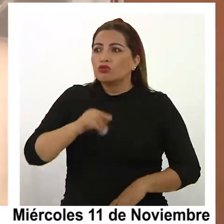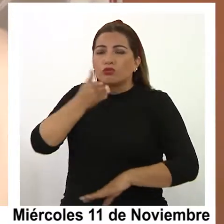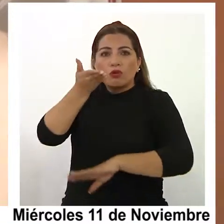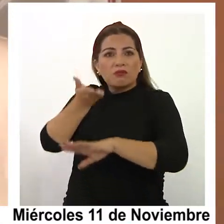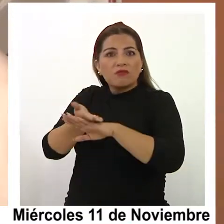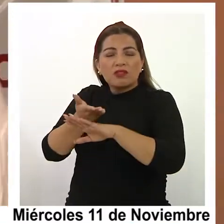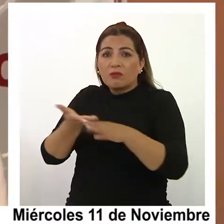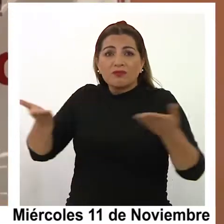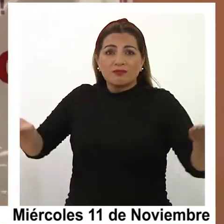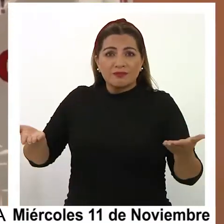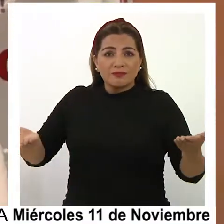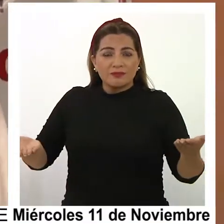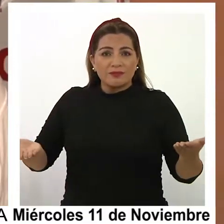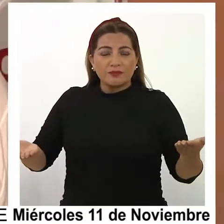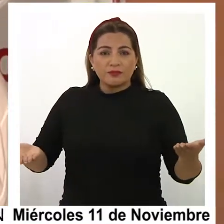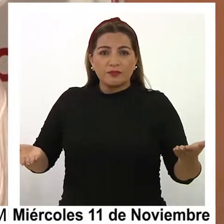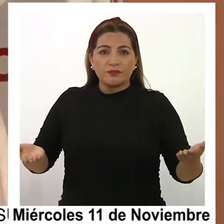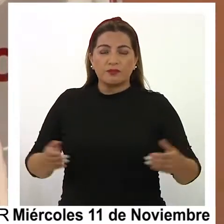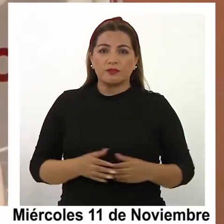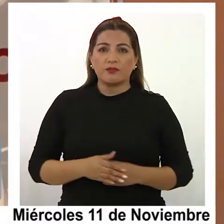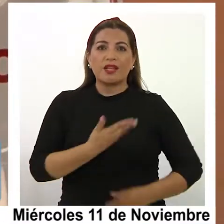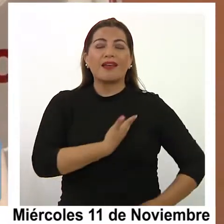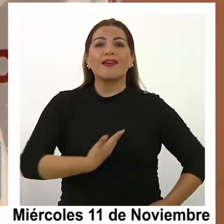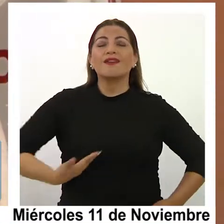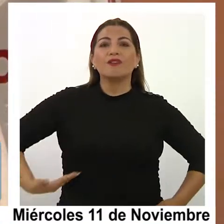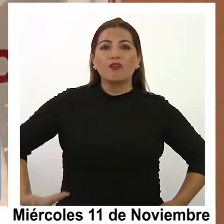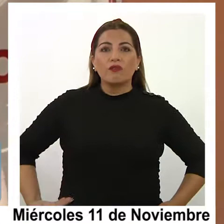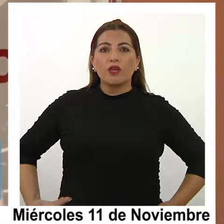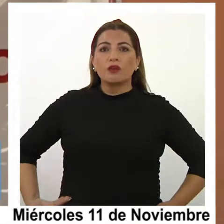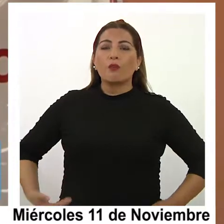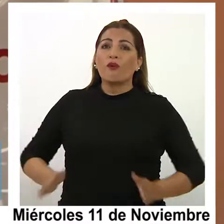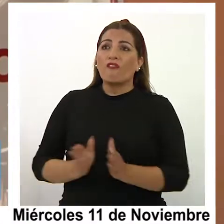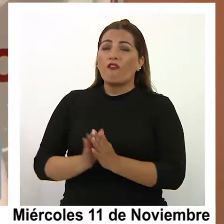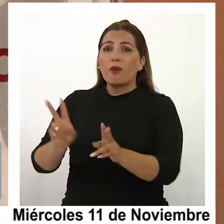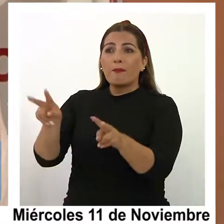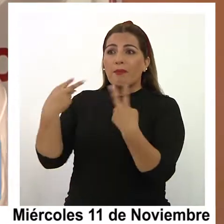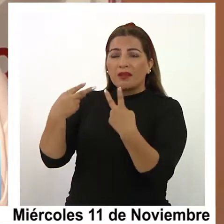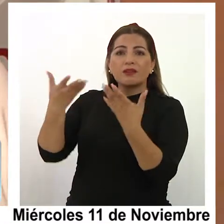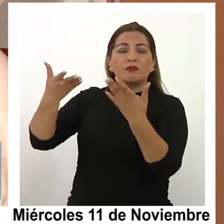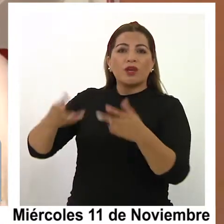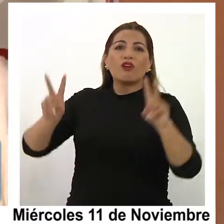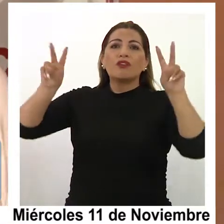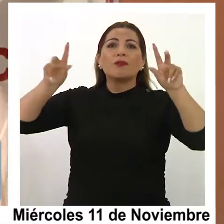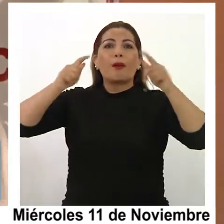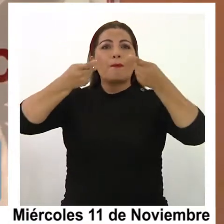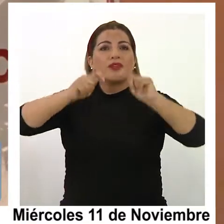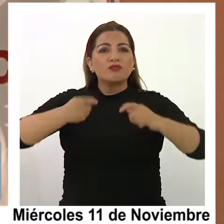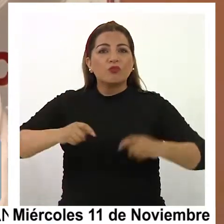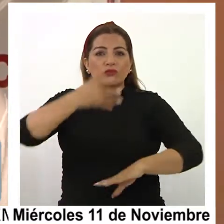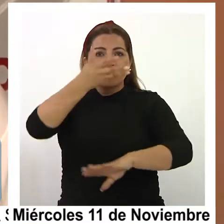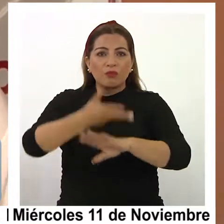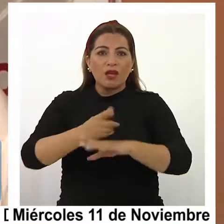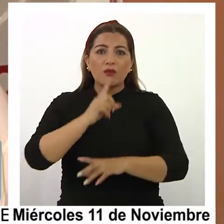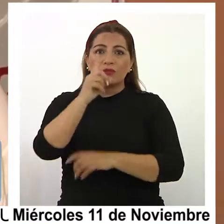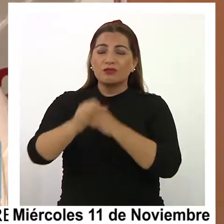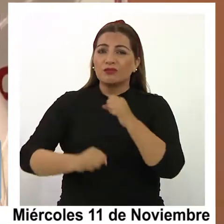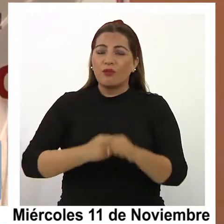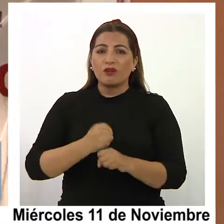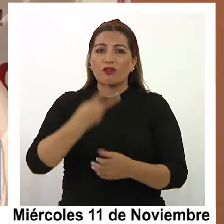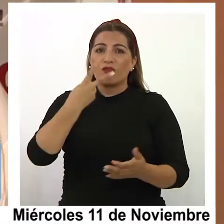están orientadas primero a que el gobierno nos escuche en términos del presupuesto que está fijando para el año